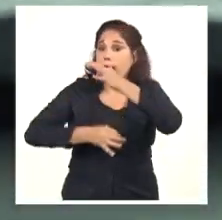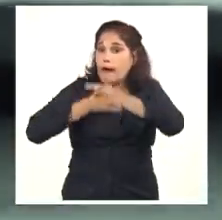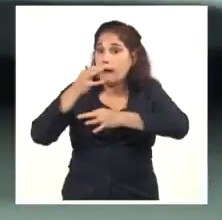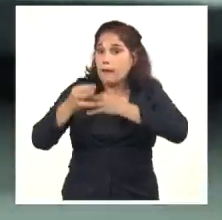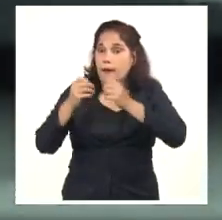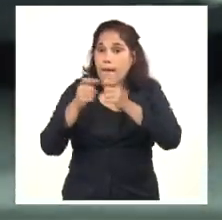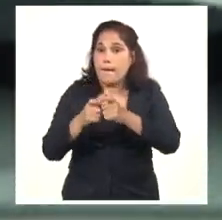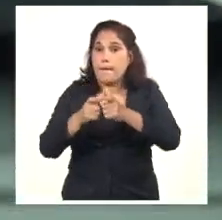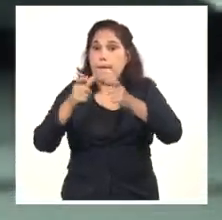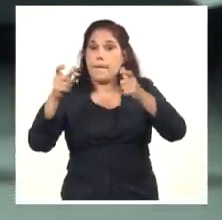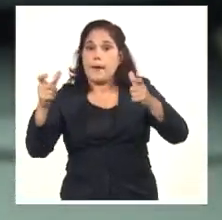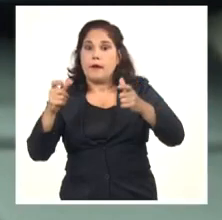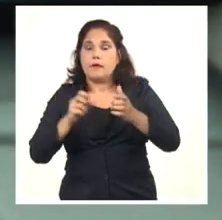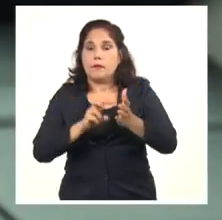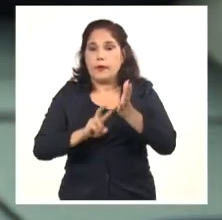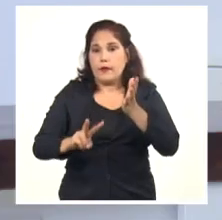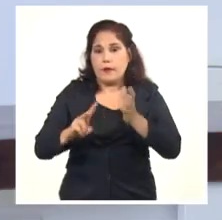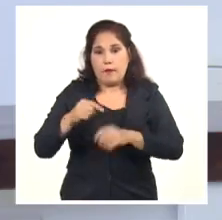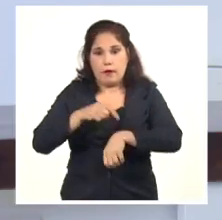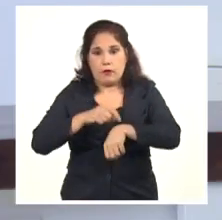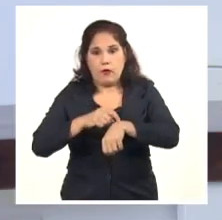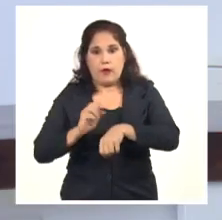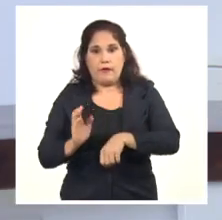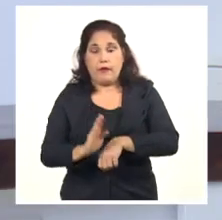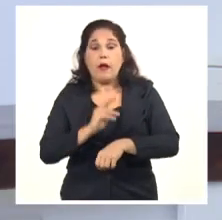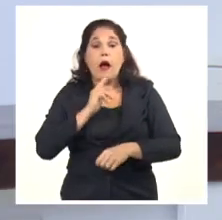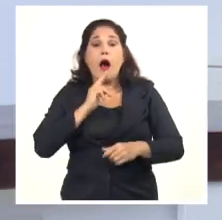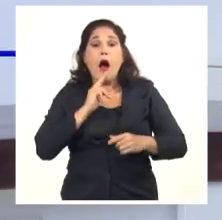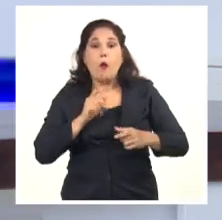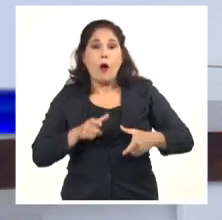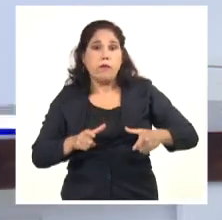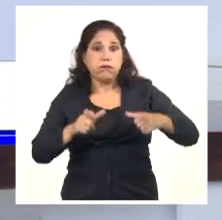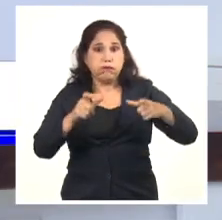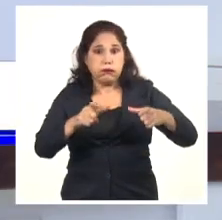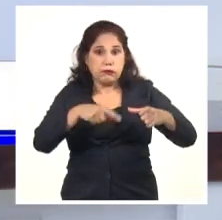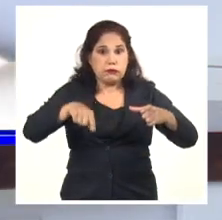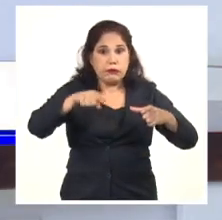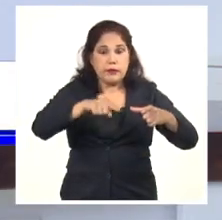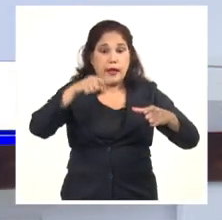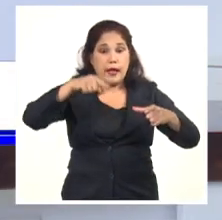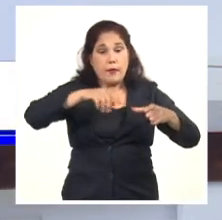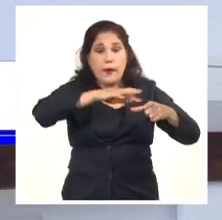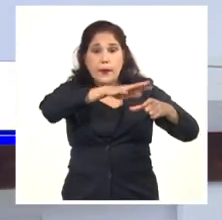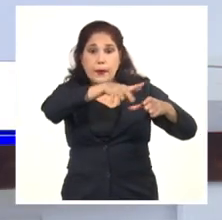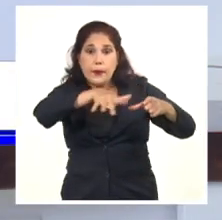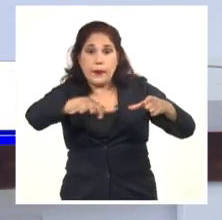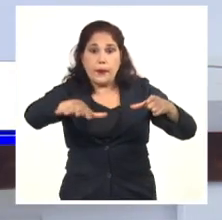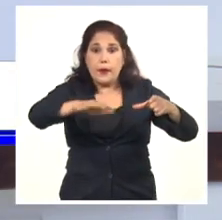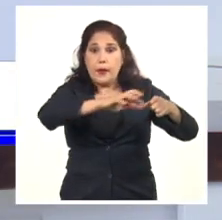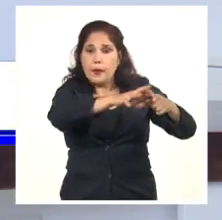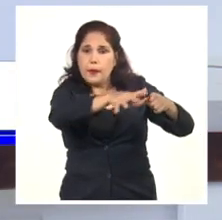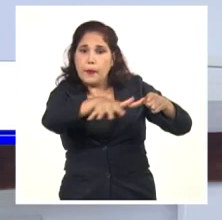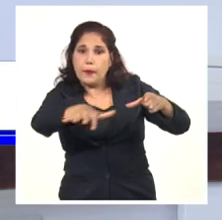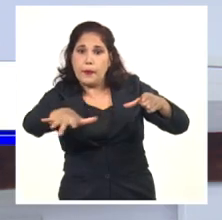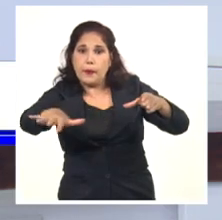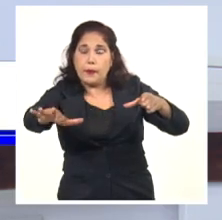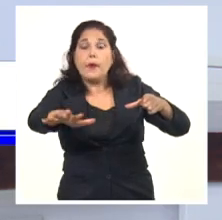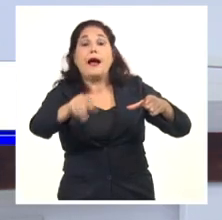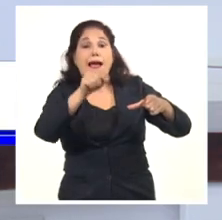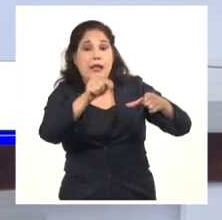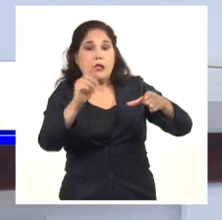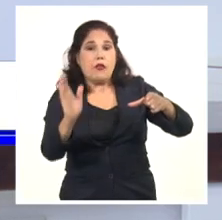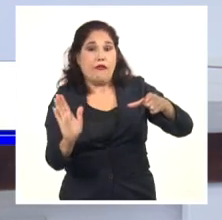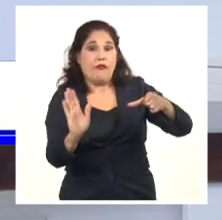aumentar en las próximas horas. El agua que va por la superficie, nosotros le decimos que es el escurrimiento superficial, este es la que